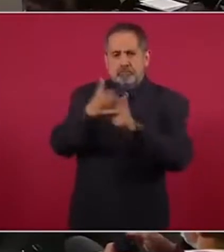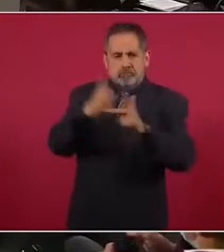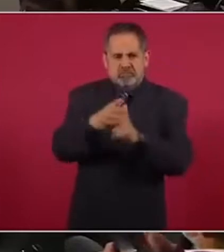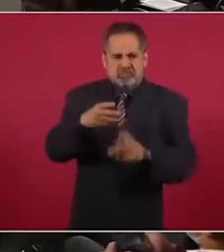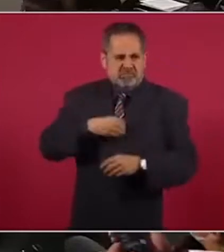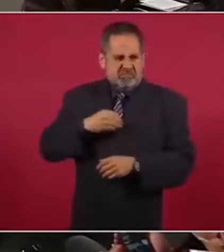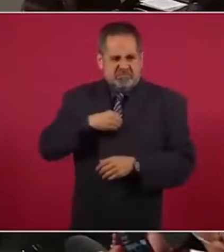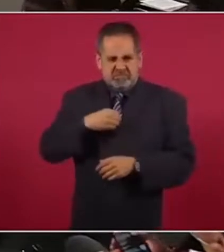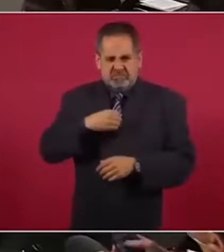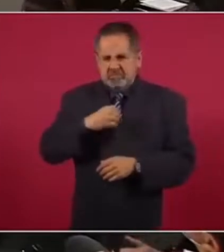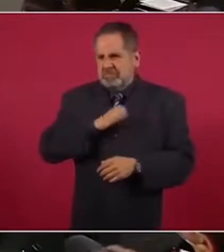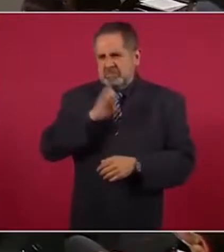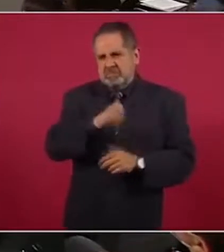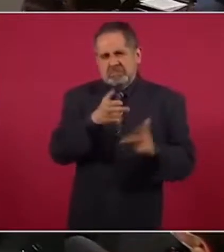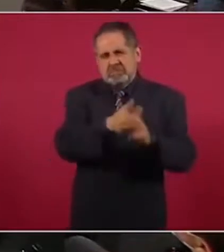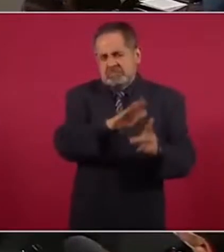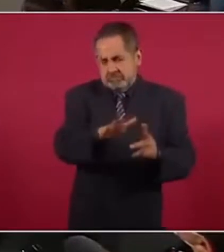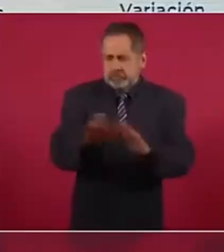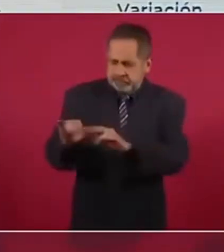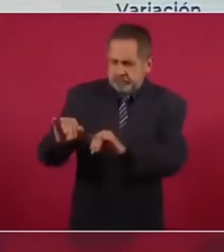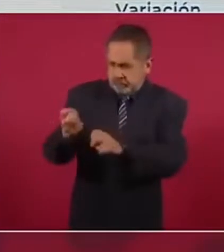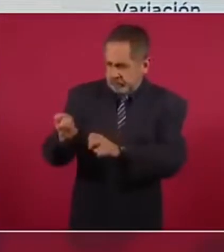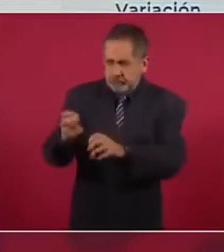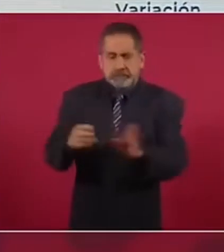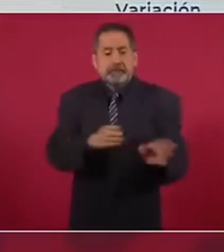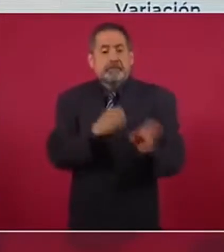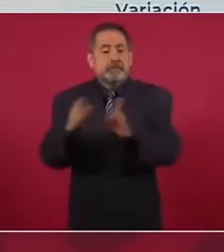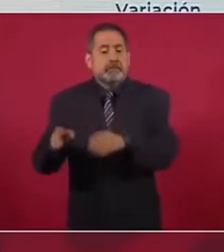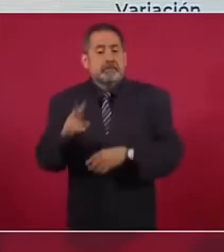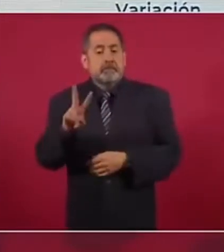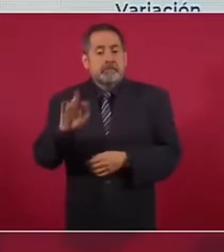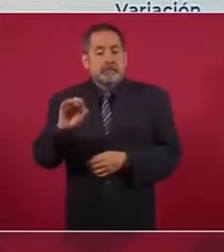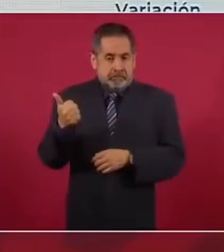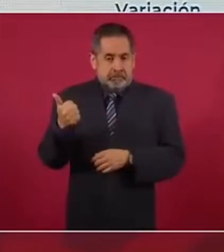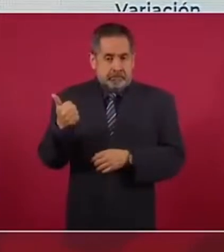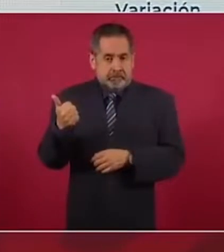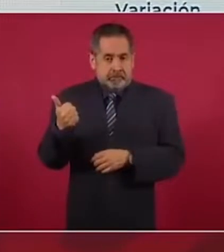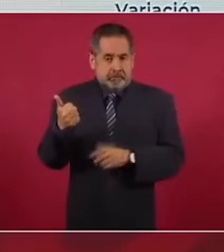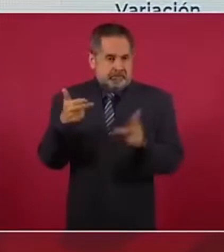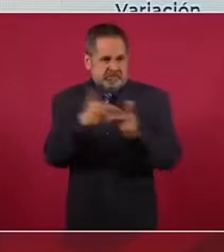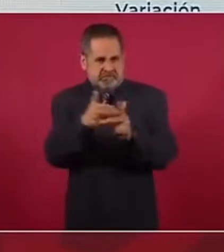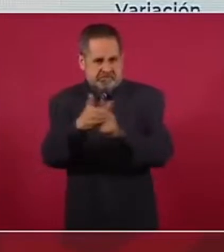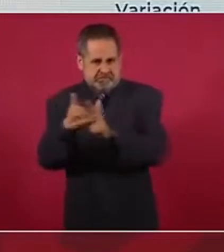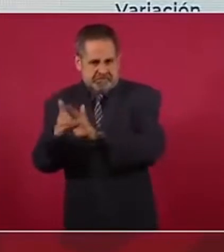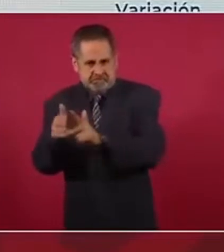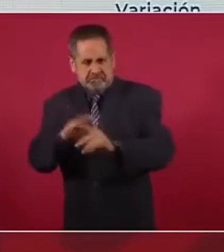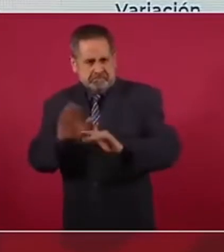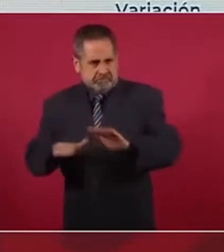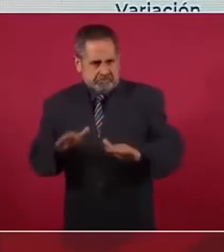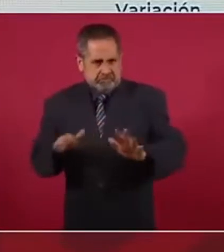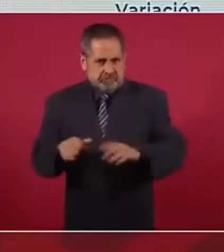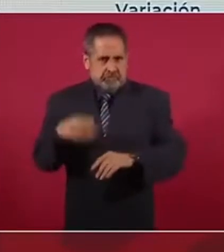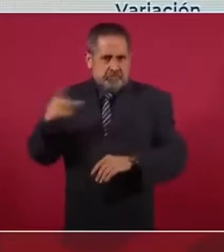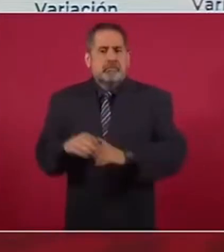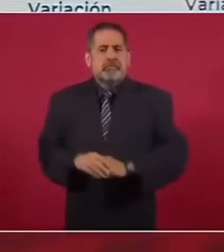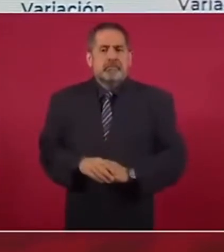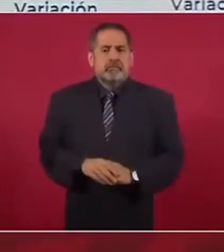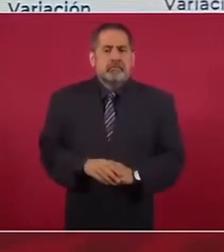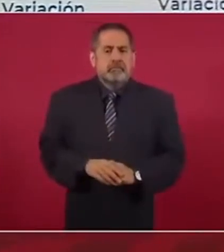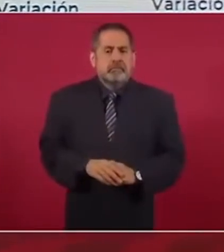Con Fox hubo un incremento de 1.6 de homicidios dolosos en su gobierno.